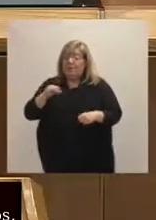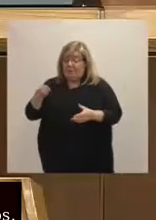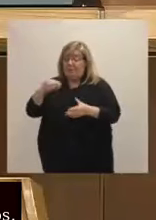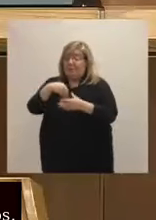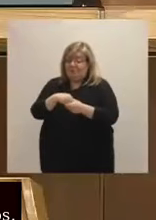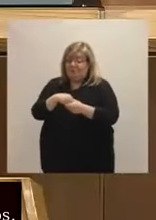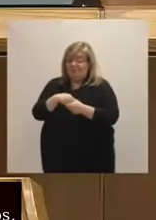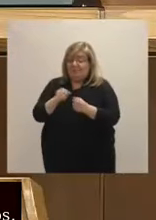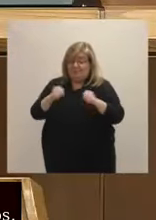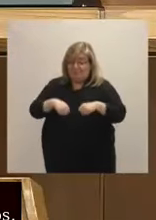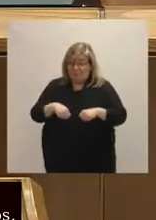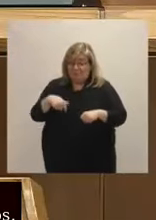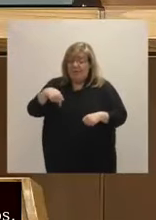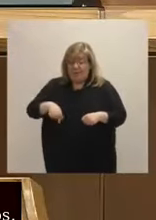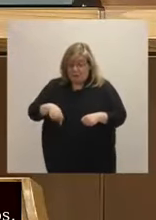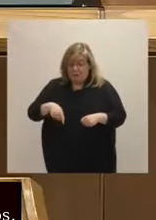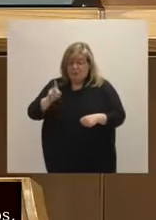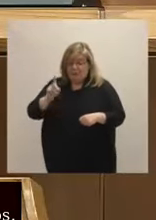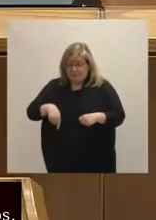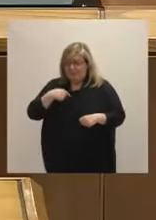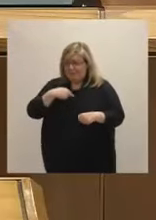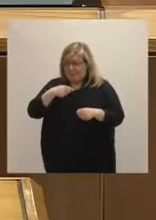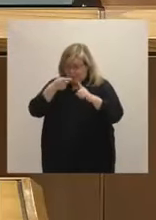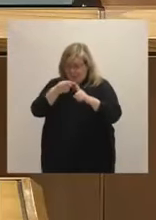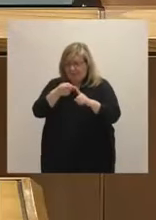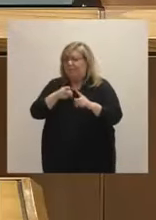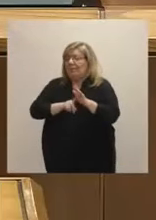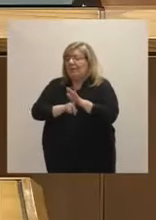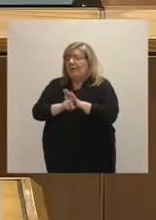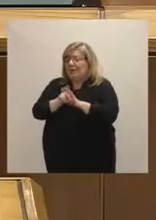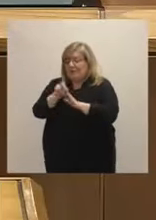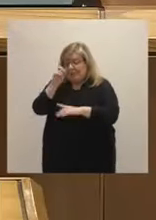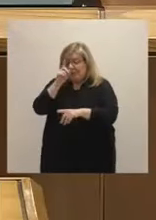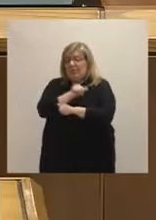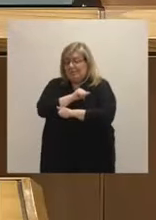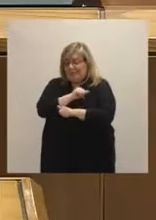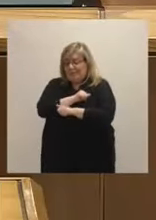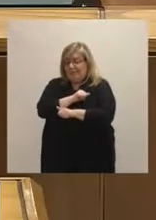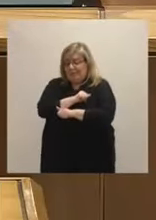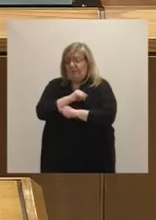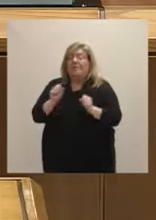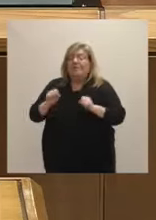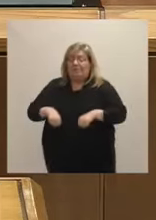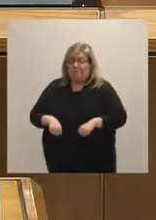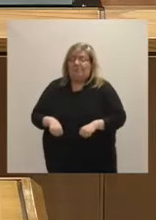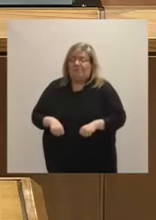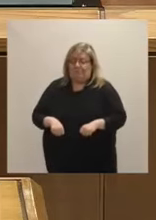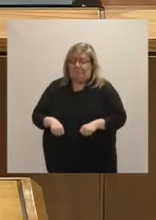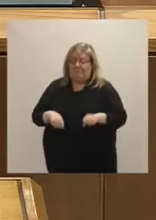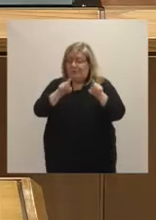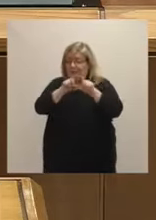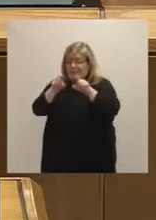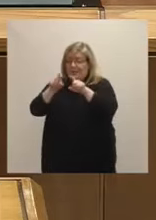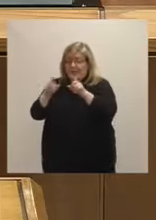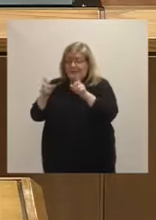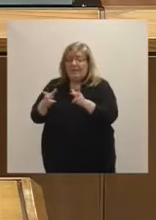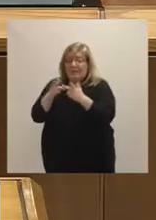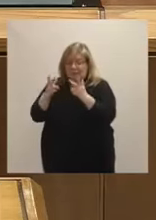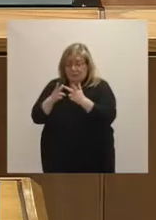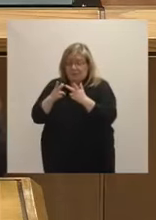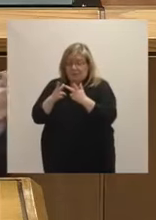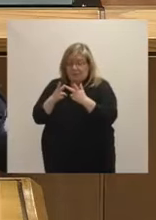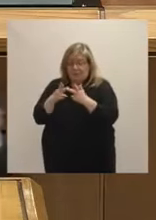hoy, con ánimo de avanzar, desde aquí les hacemos. Espero que la voluntad de los agentes sociales, su voluntad,